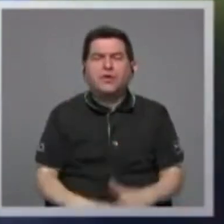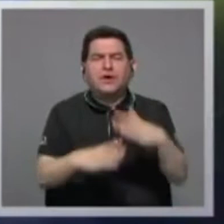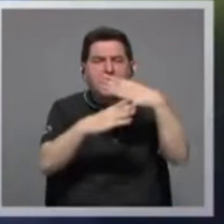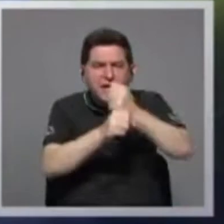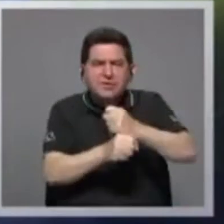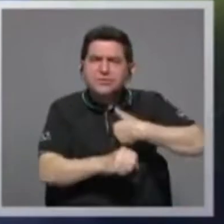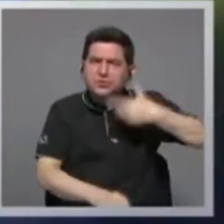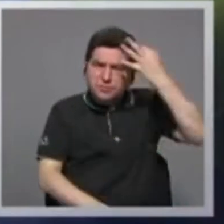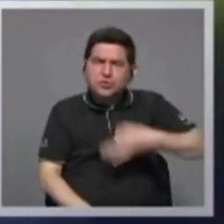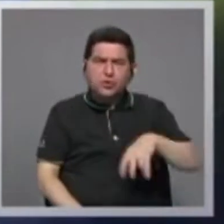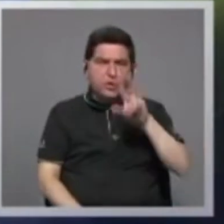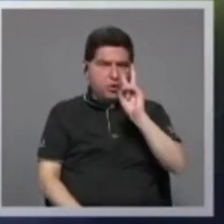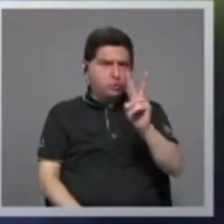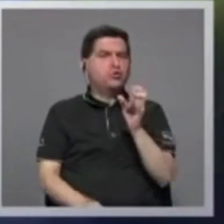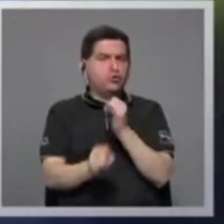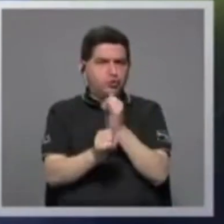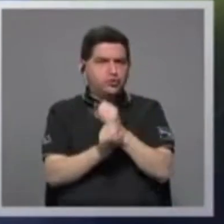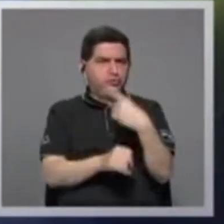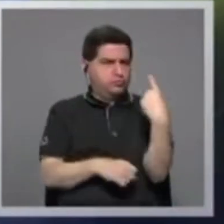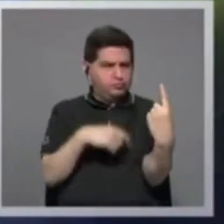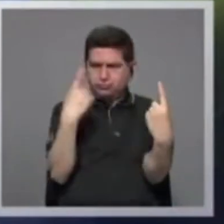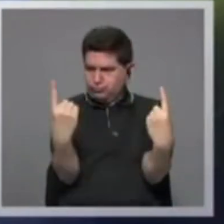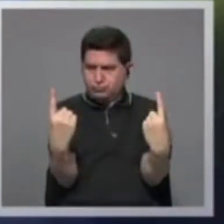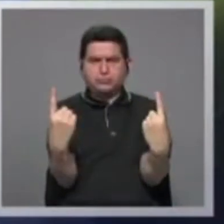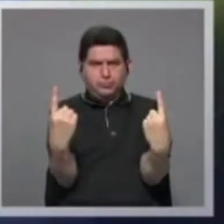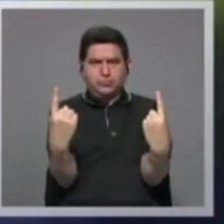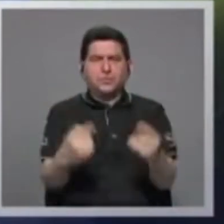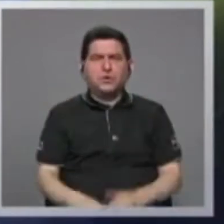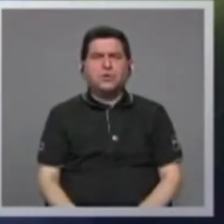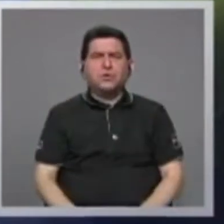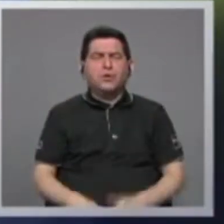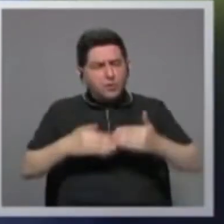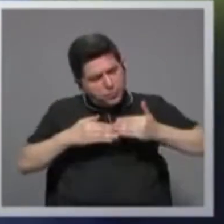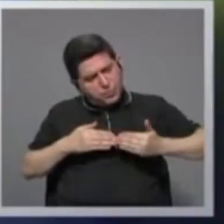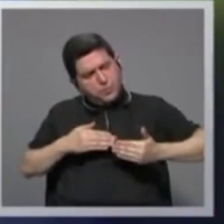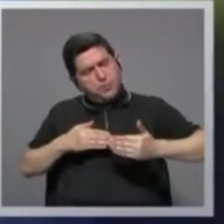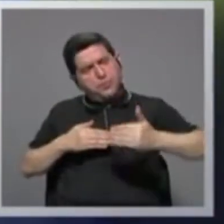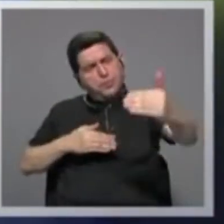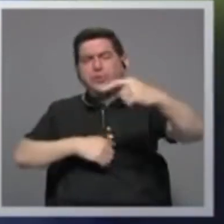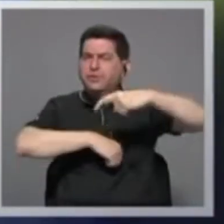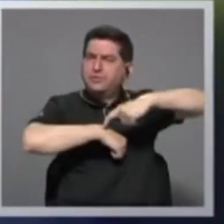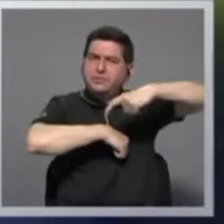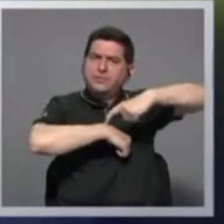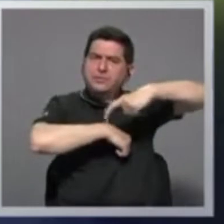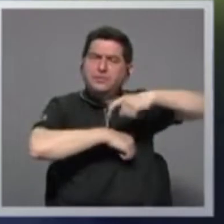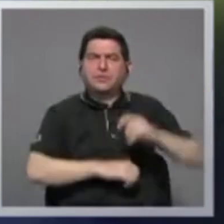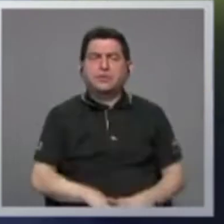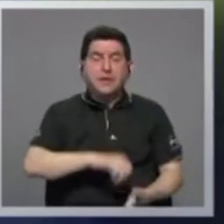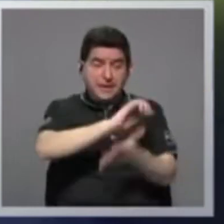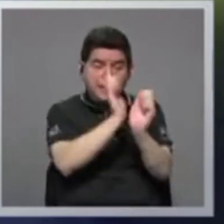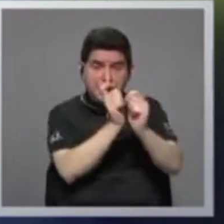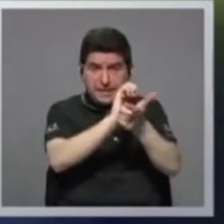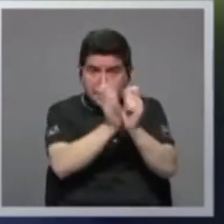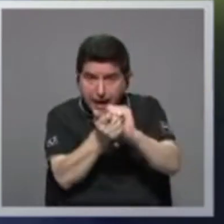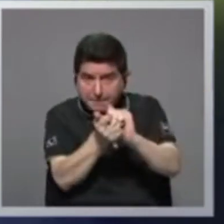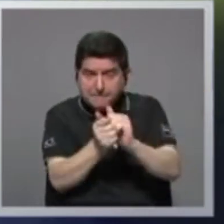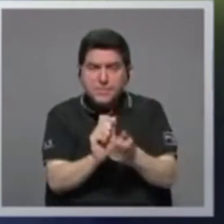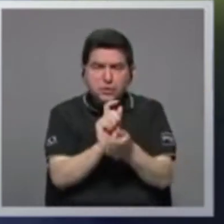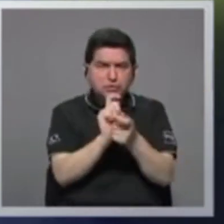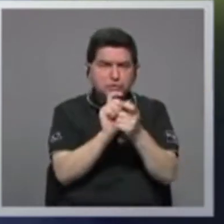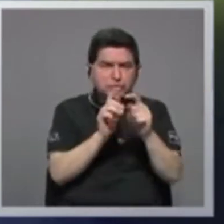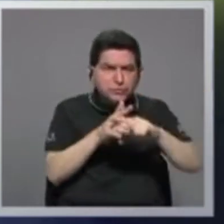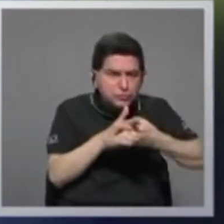creo que dos instituciones han venido a largo de este trayectorio, cambios y adoptando,